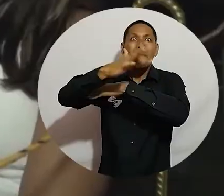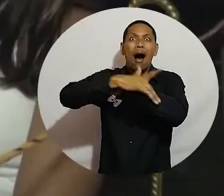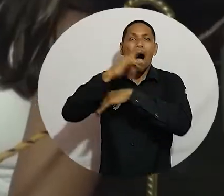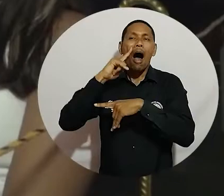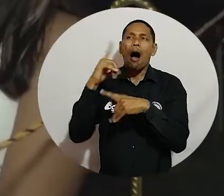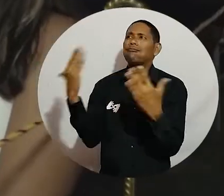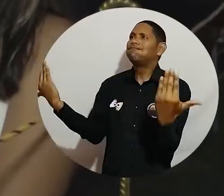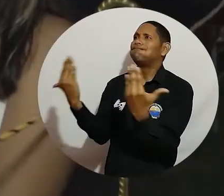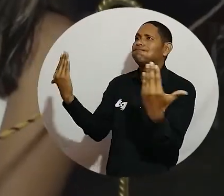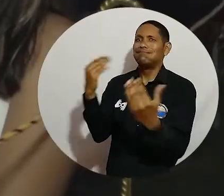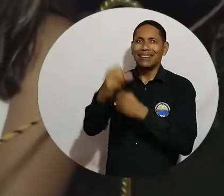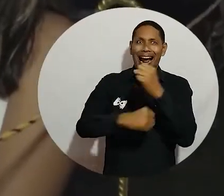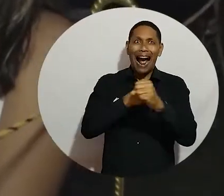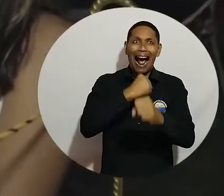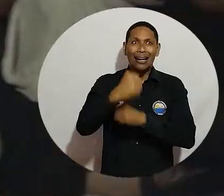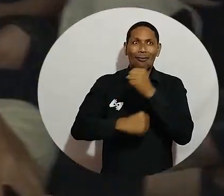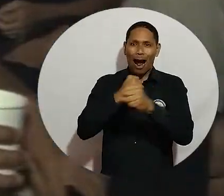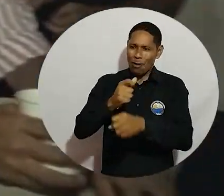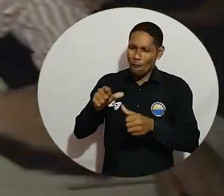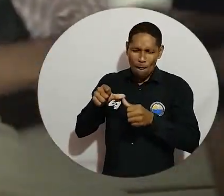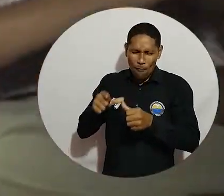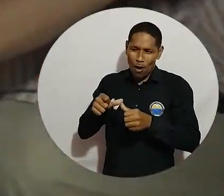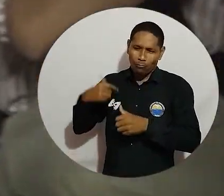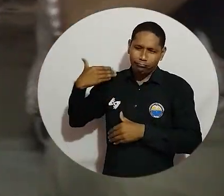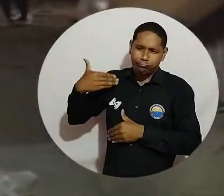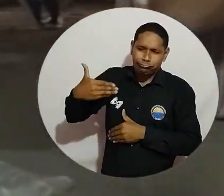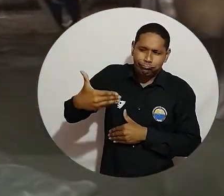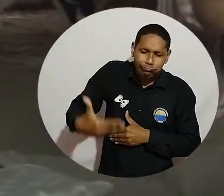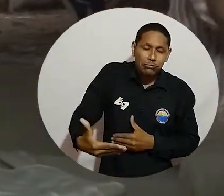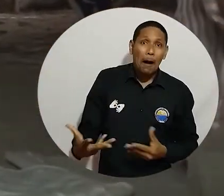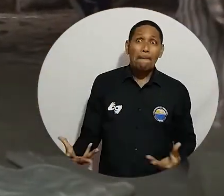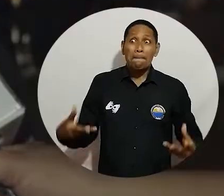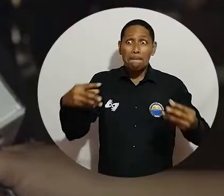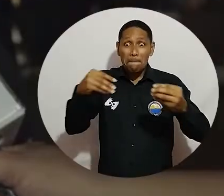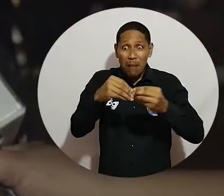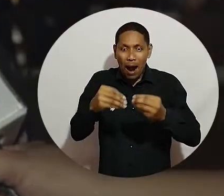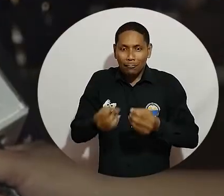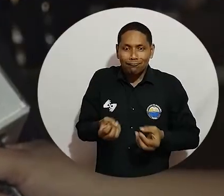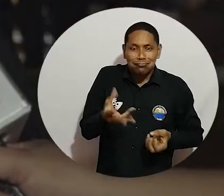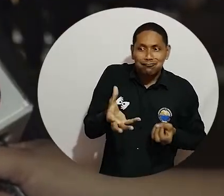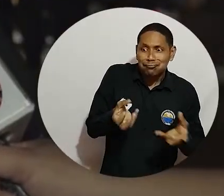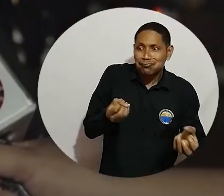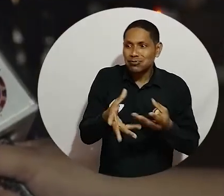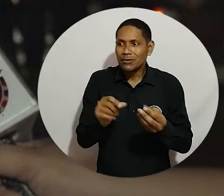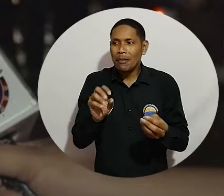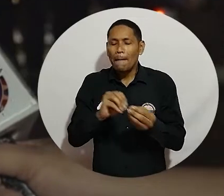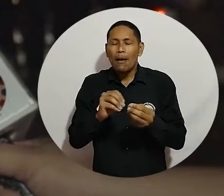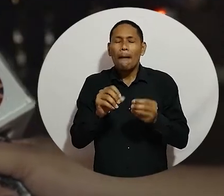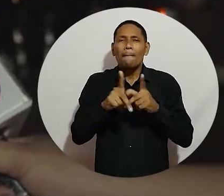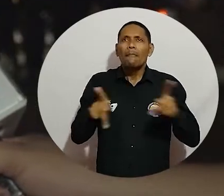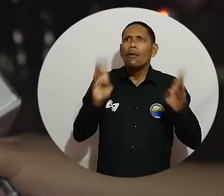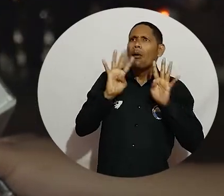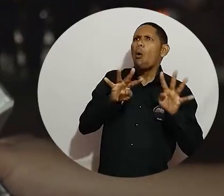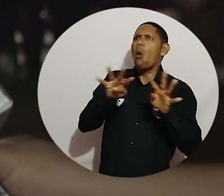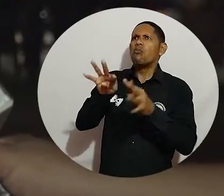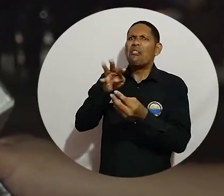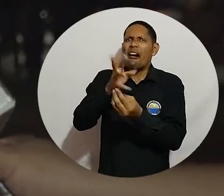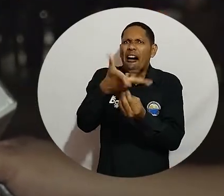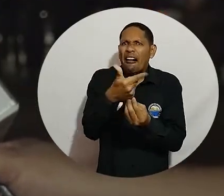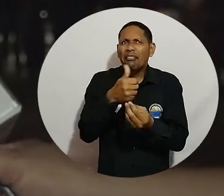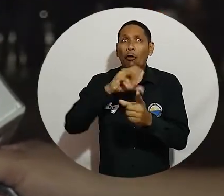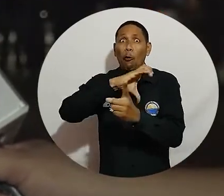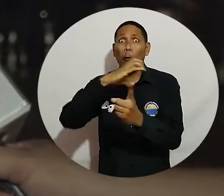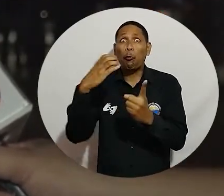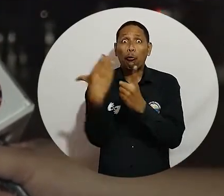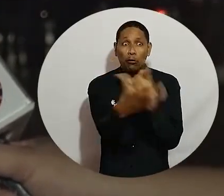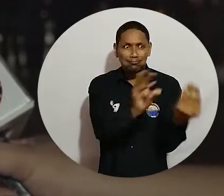es de cara al mar, entonces qué bonito que año tras año se está fortaleciendo y estamos aportando nuestro grano de arena para la formación de